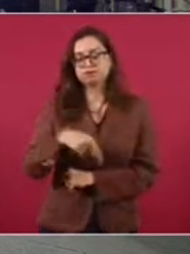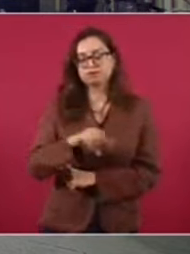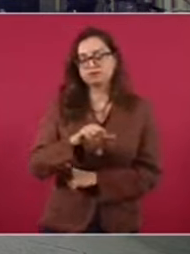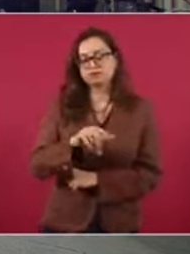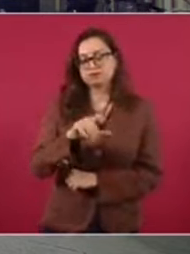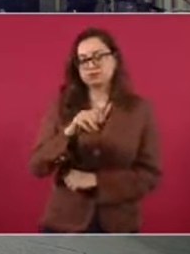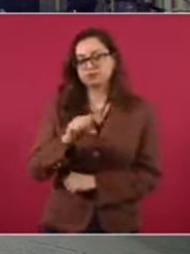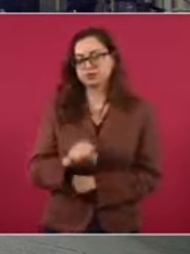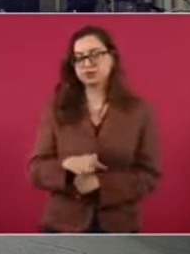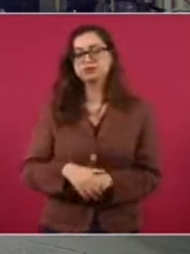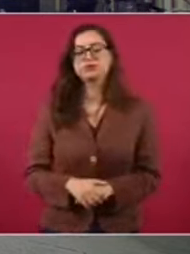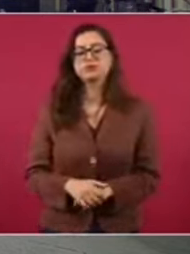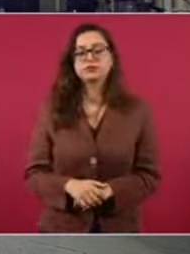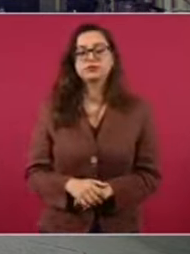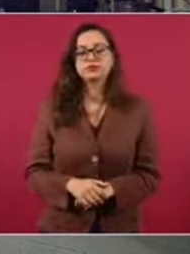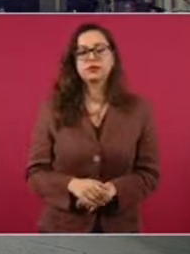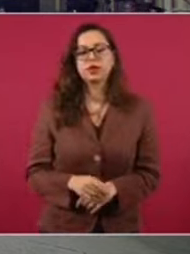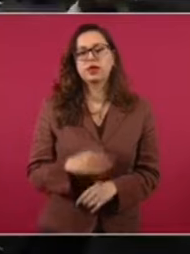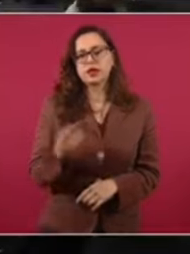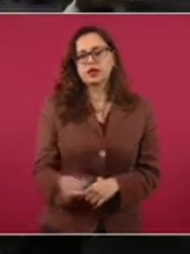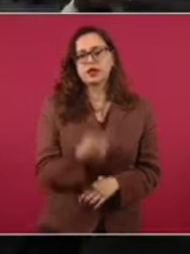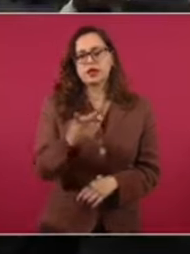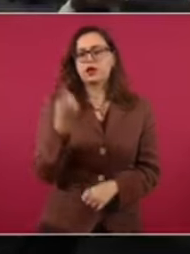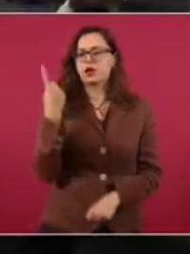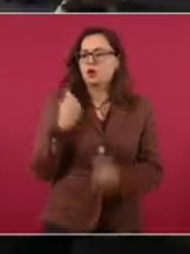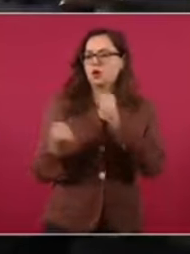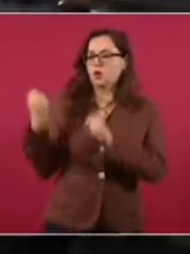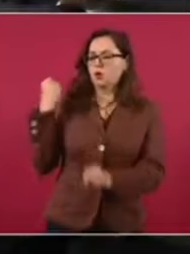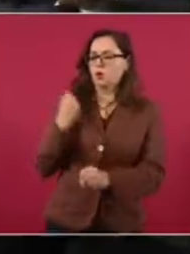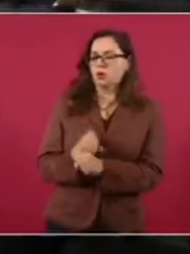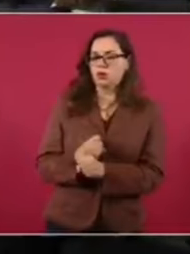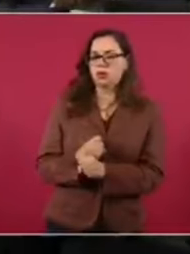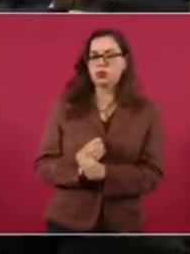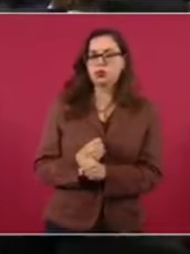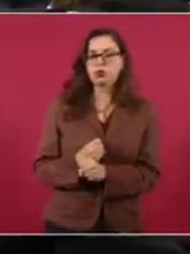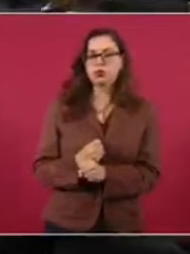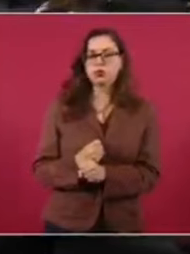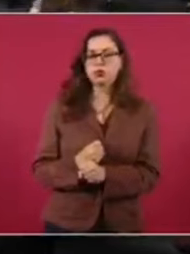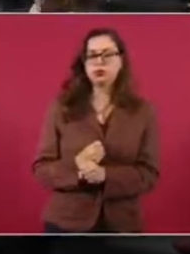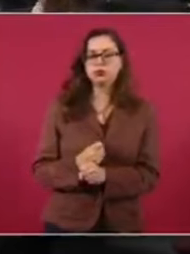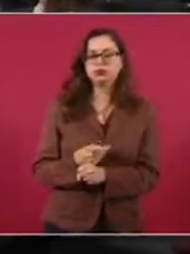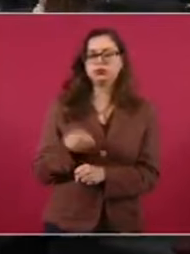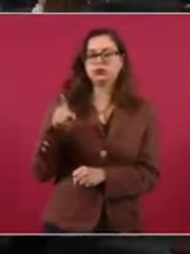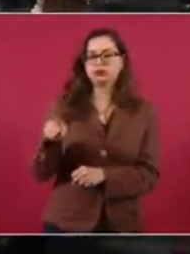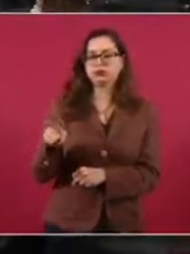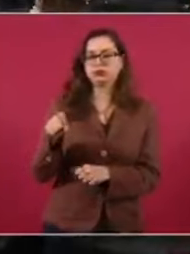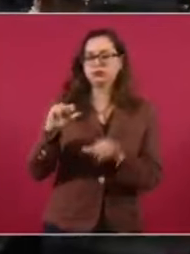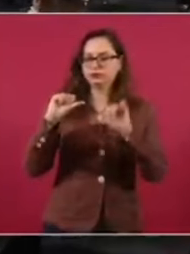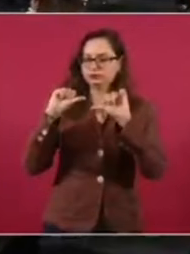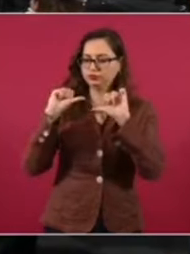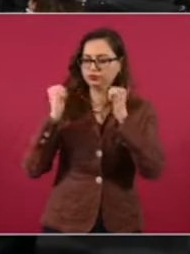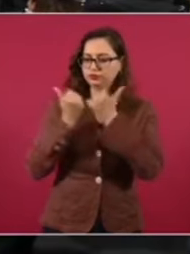usted el año pasado se pronunció sobre la elección en la asociación sindical de